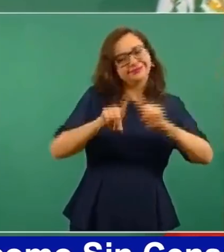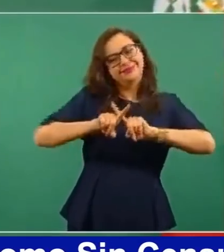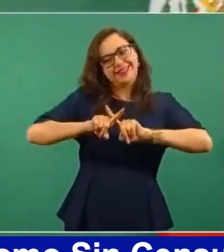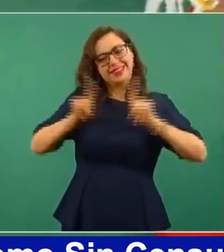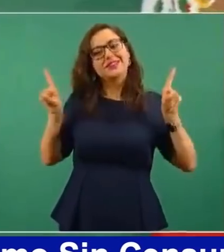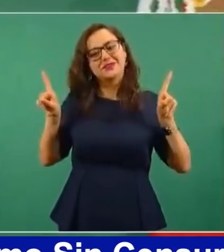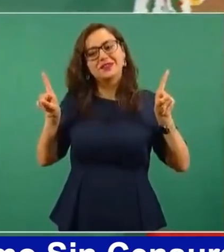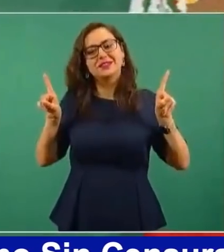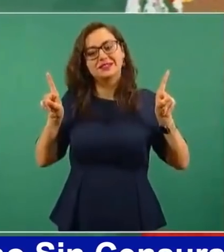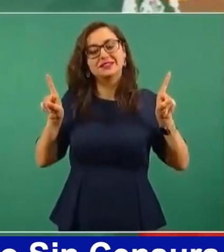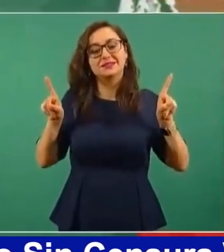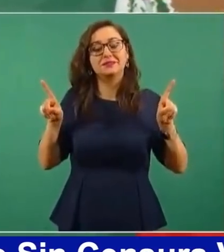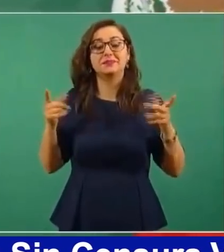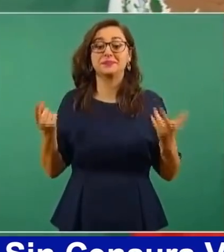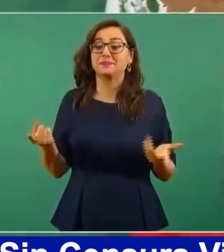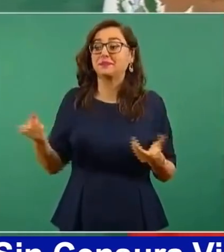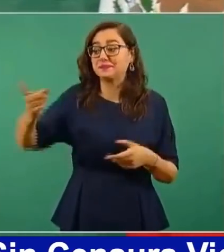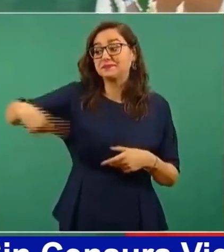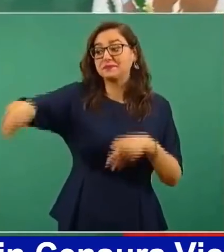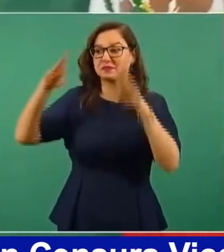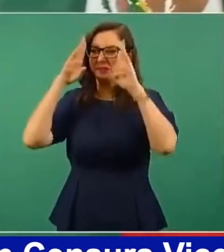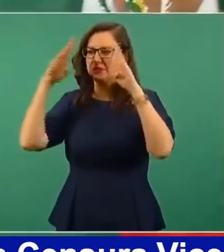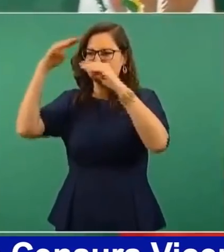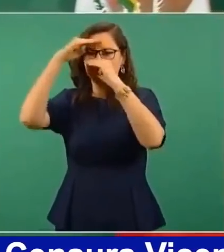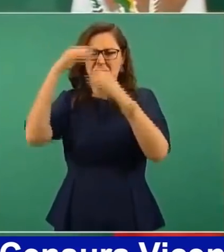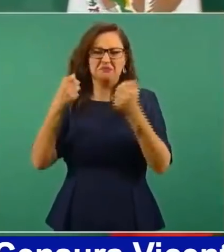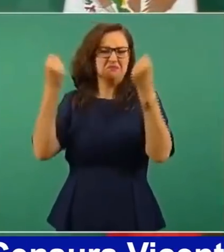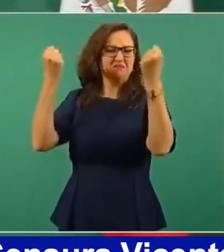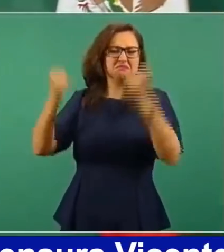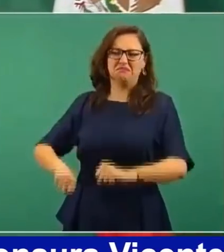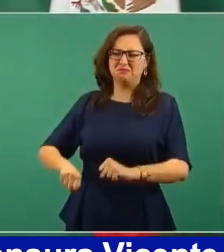conservadores son muy autoritarios,